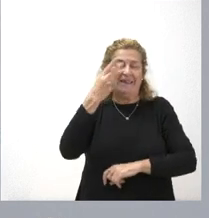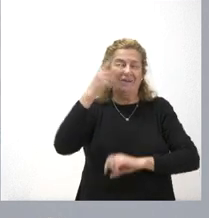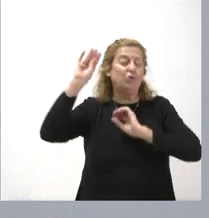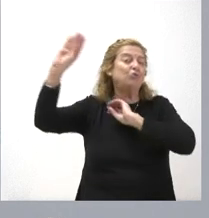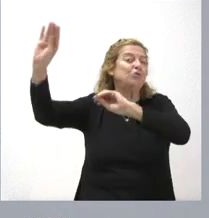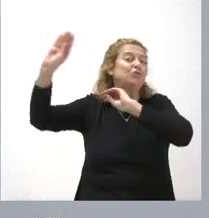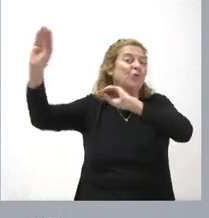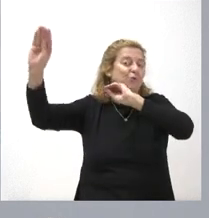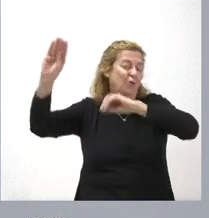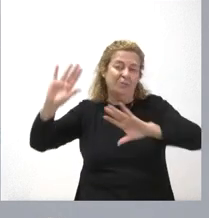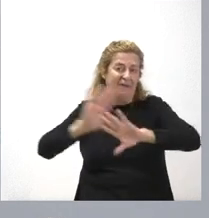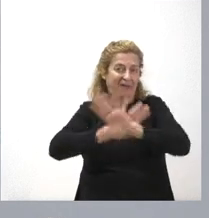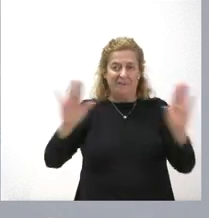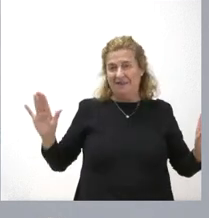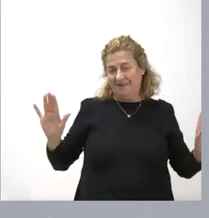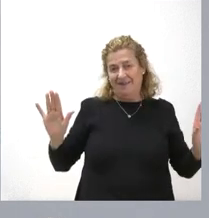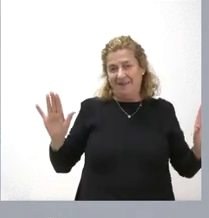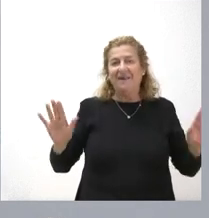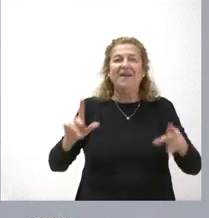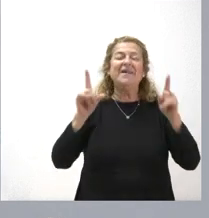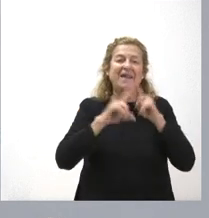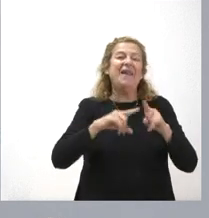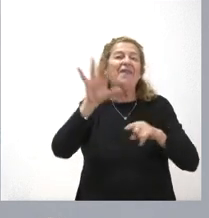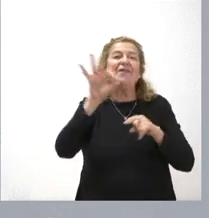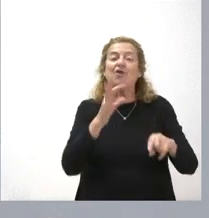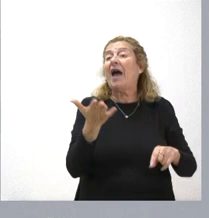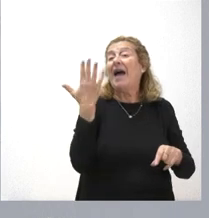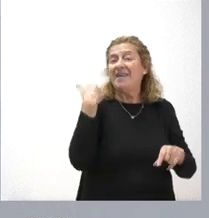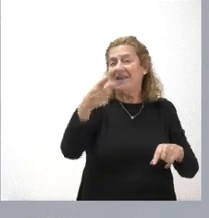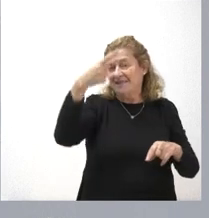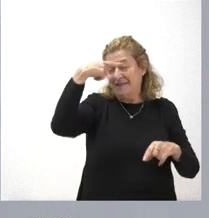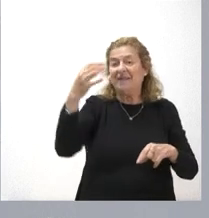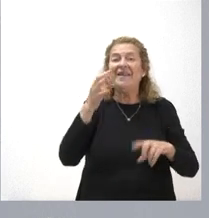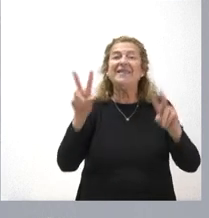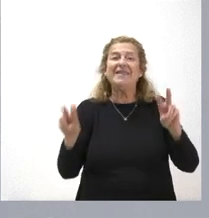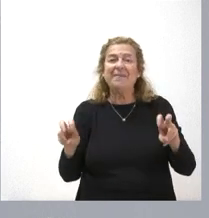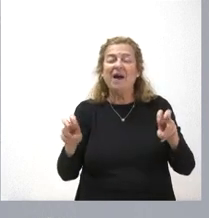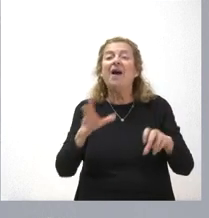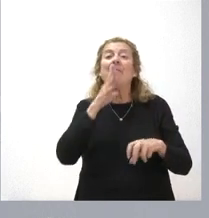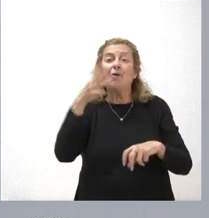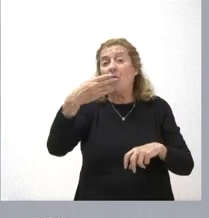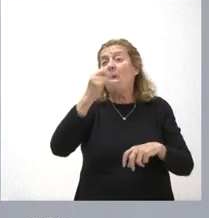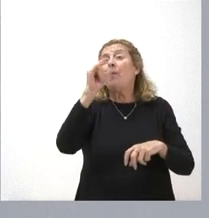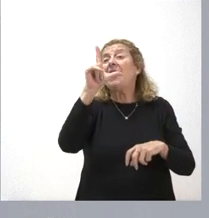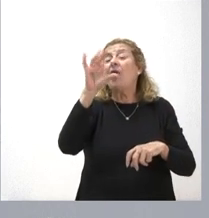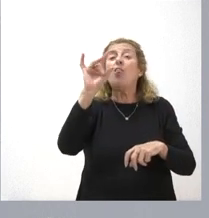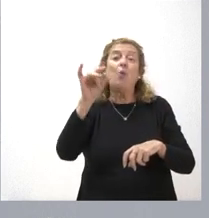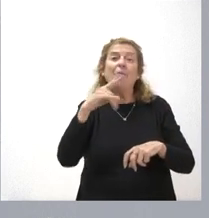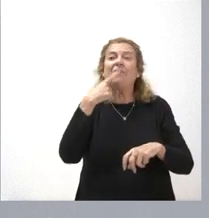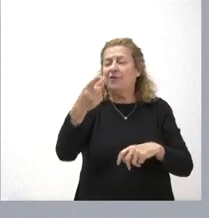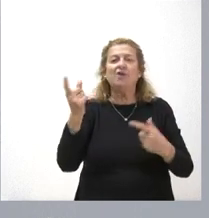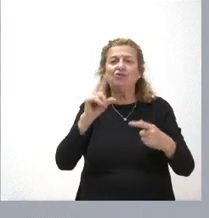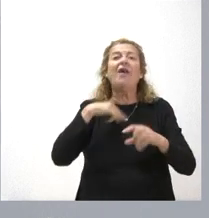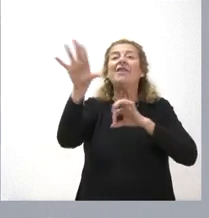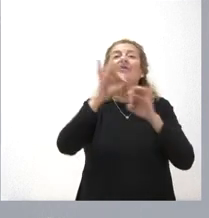coyunturales. Una gran parte, además, de la decisión de ayer saben ustedes que estaba inspirada por Bildu, que se apresuró a decir que eran